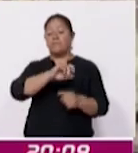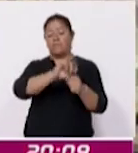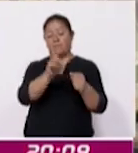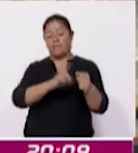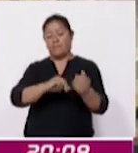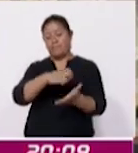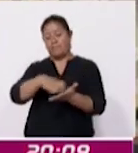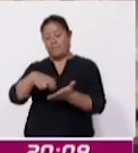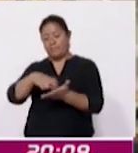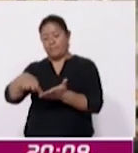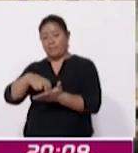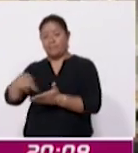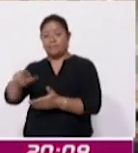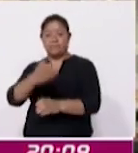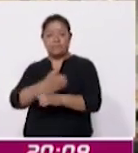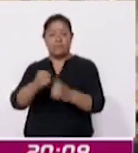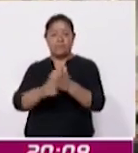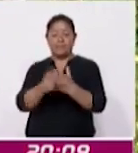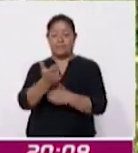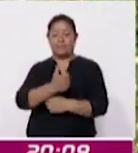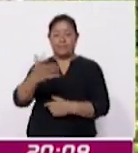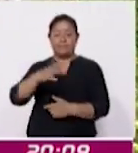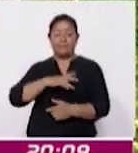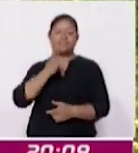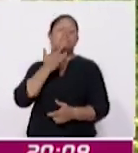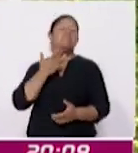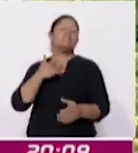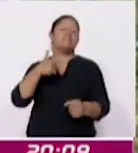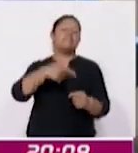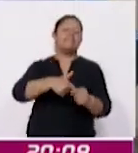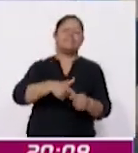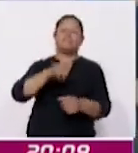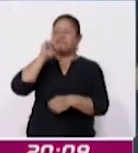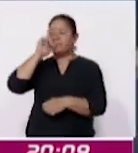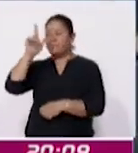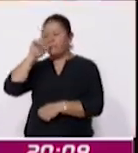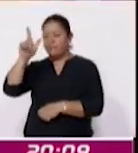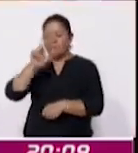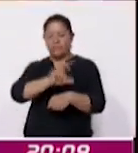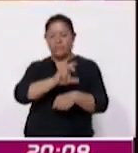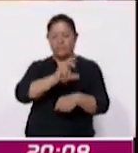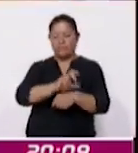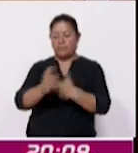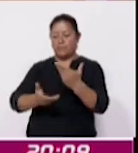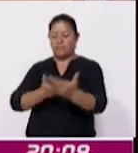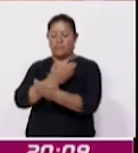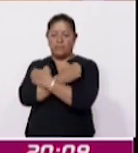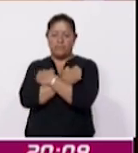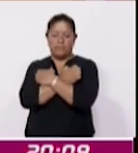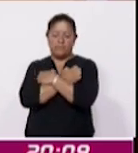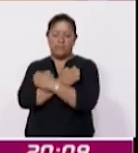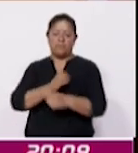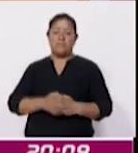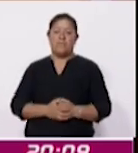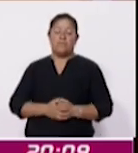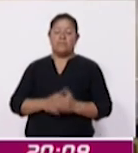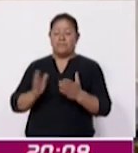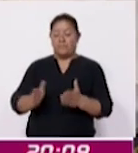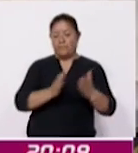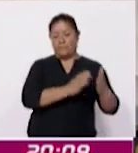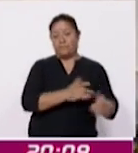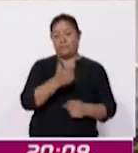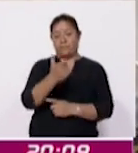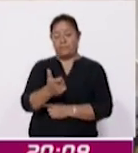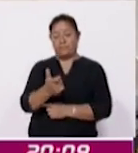Entre los productos que aumentaron de precio destacan la gasolina, la electricidad, el huevo y los servicios educativos. Por el contrario, los